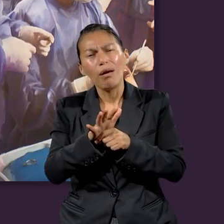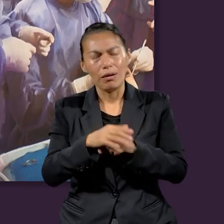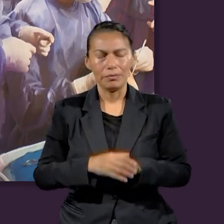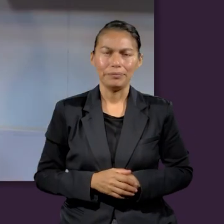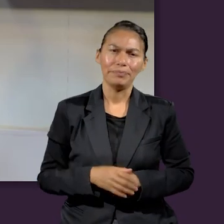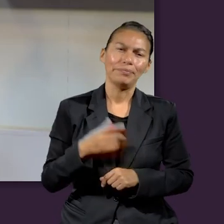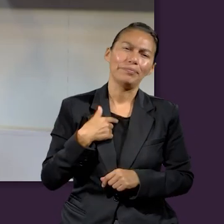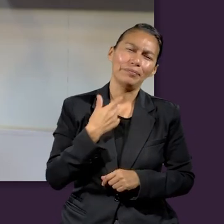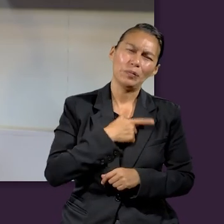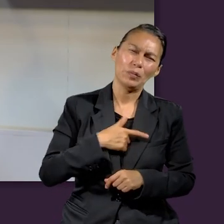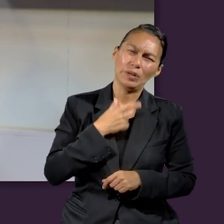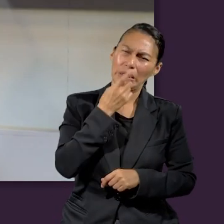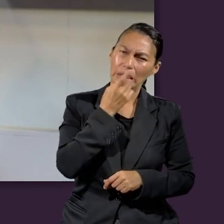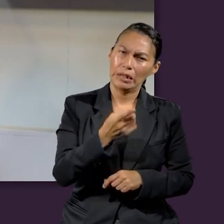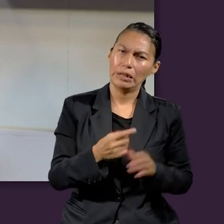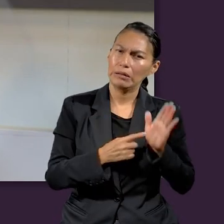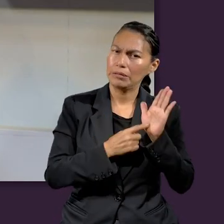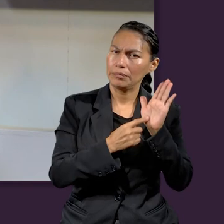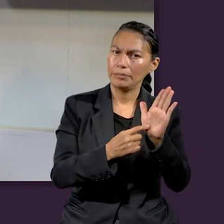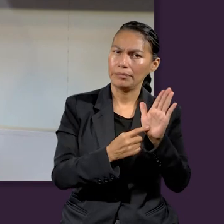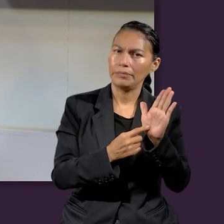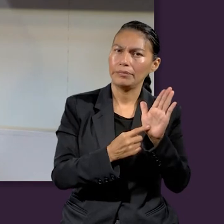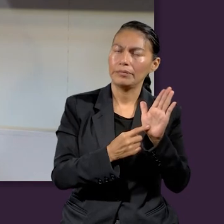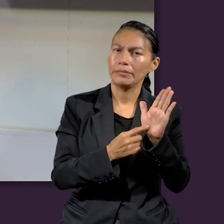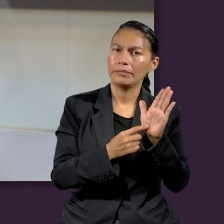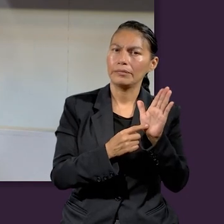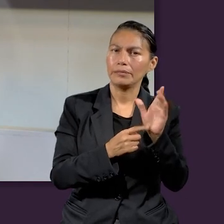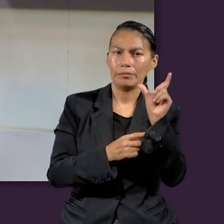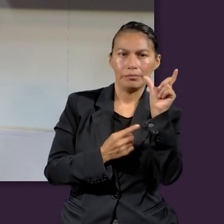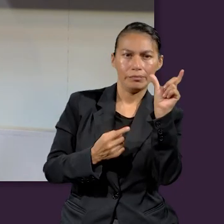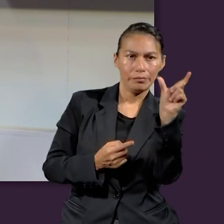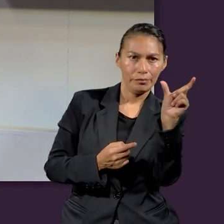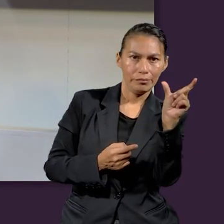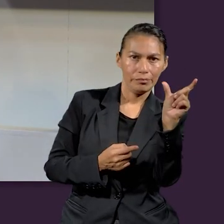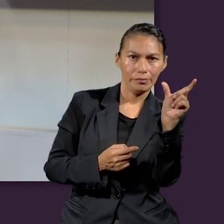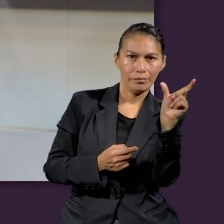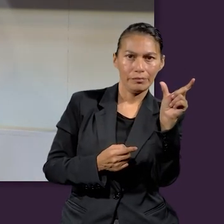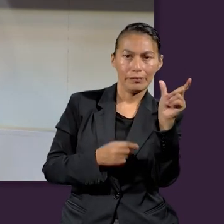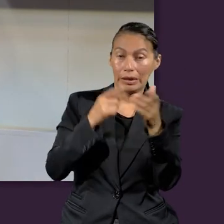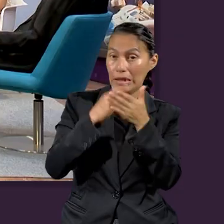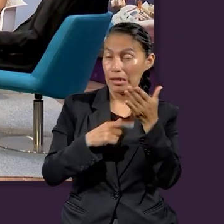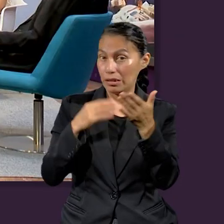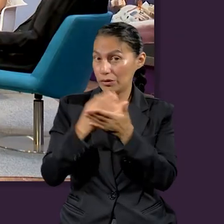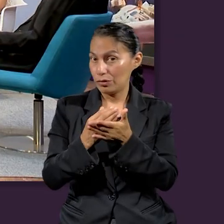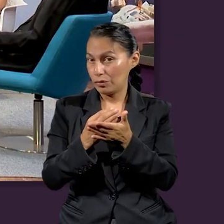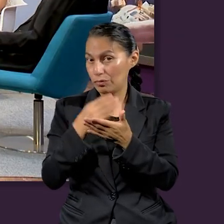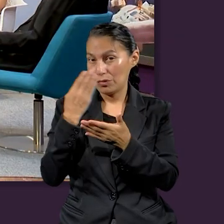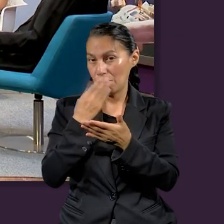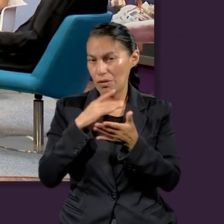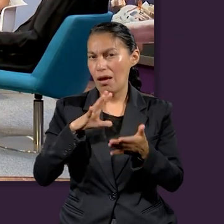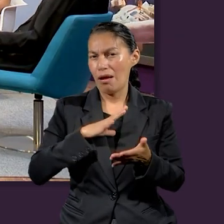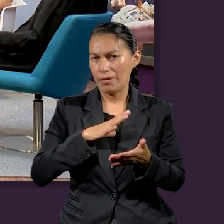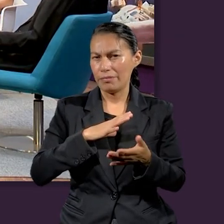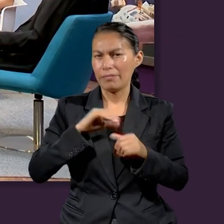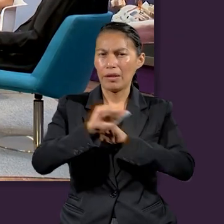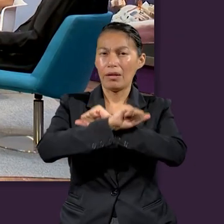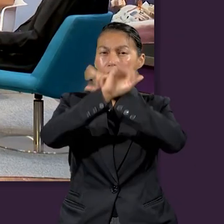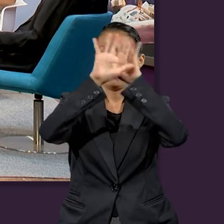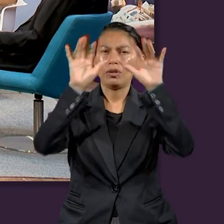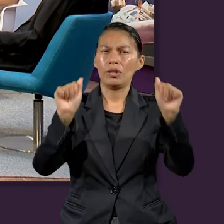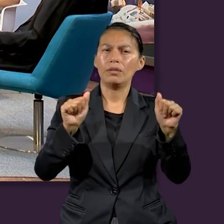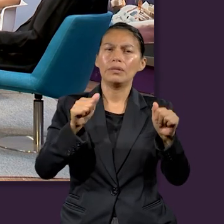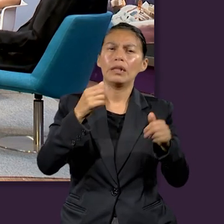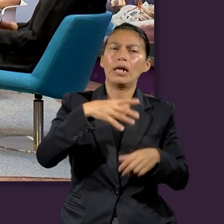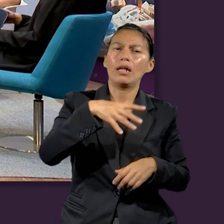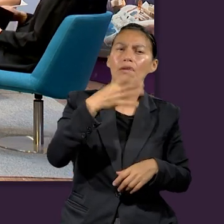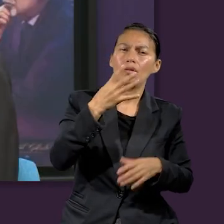compartirles el texto en el cual se encuentra esta frase. Porque la frase de la lección de Escuela Sabática viene en la Biblia. Está en